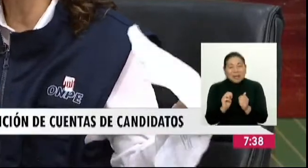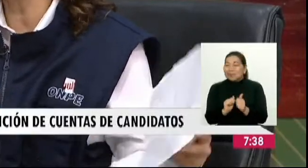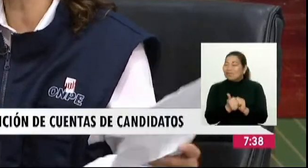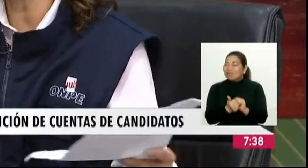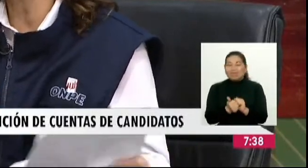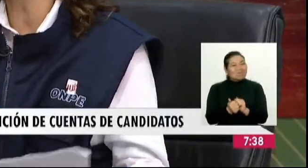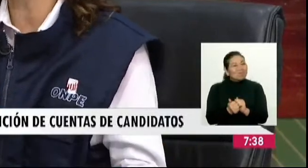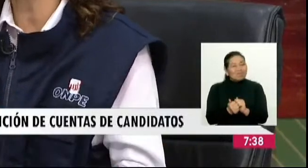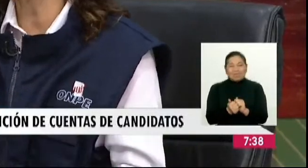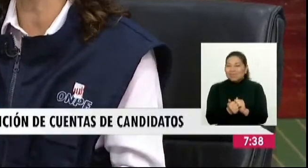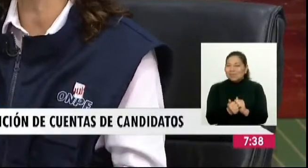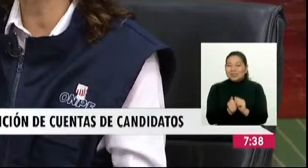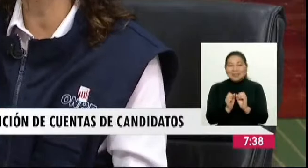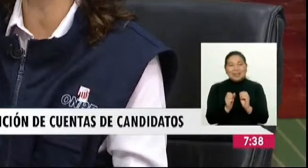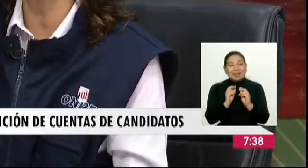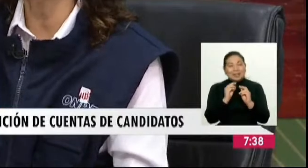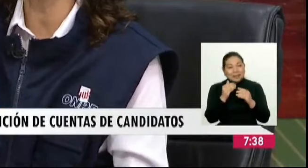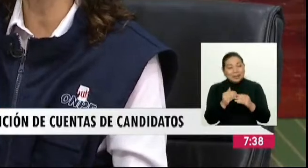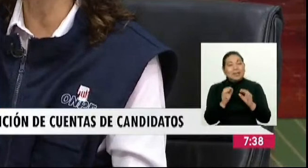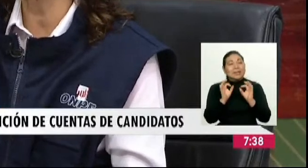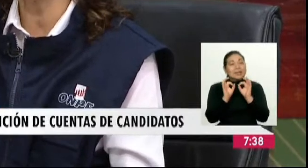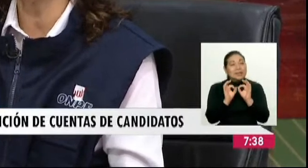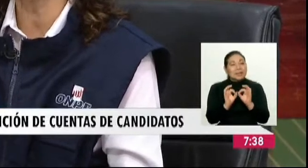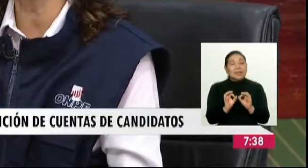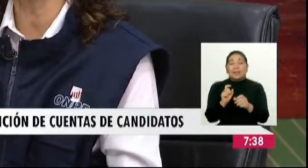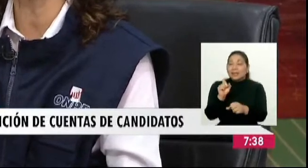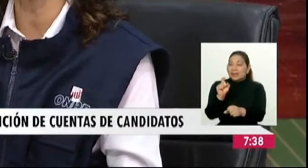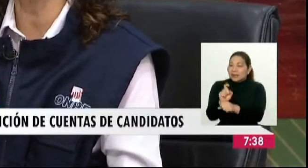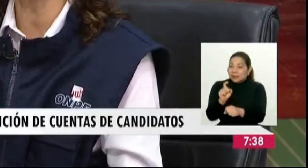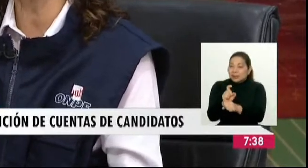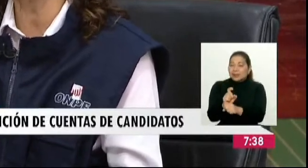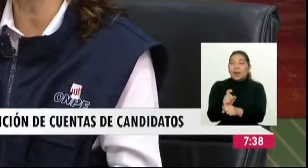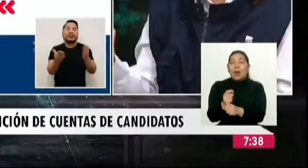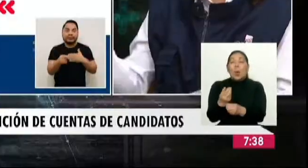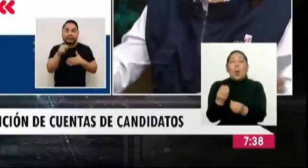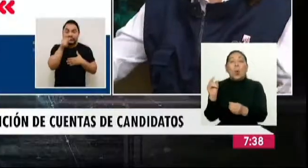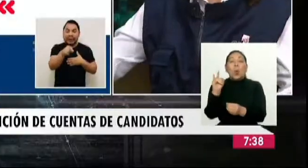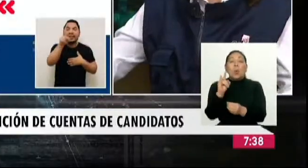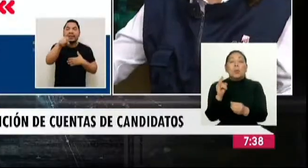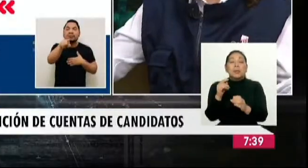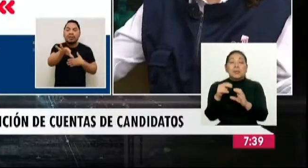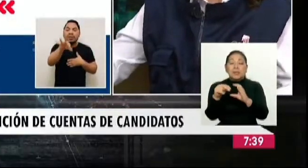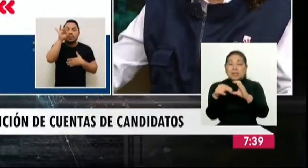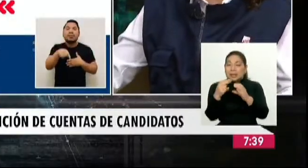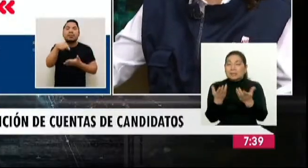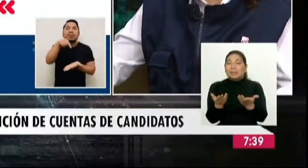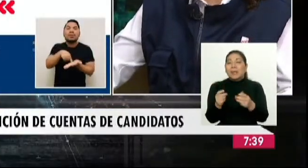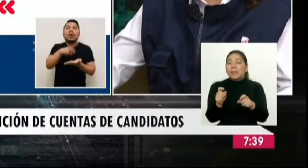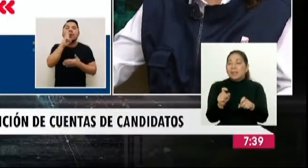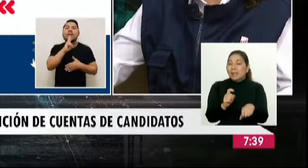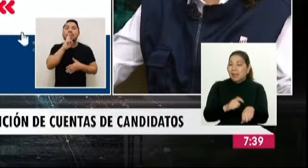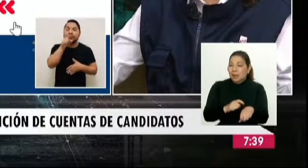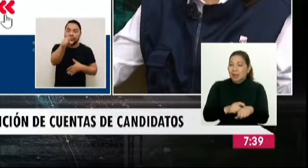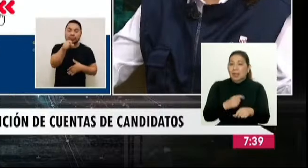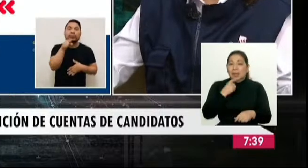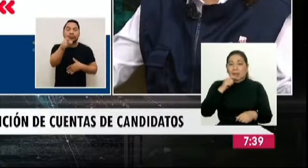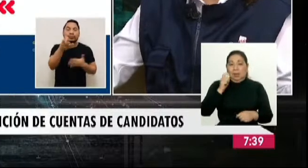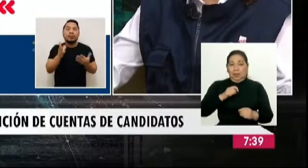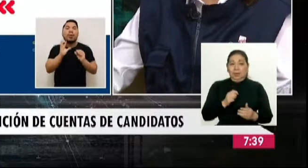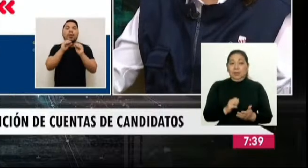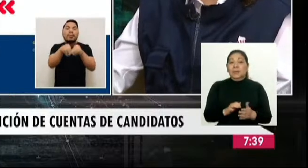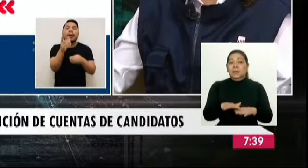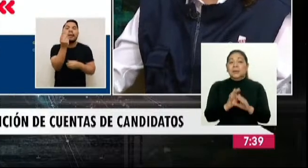Hay todo un... Por eso es que nosotros hemos estado permanentemente capacitando sobre el uso de la plataforma y dando un tiempo necesario para